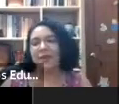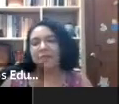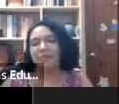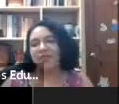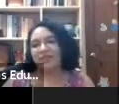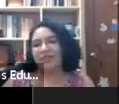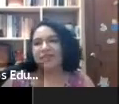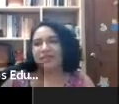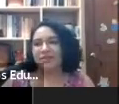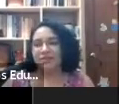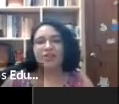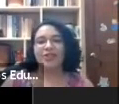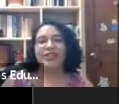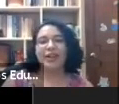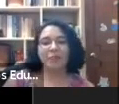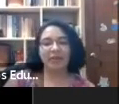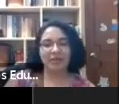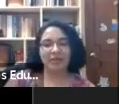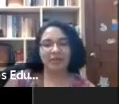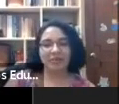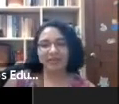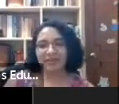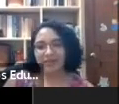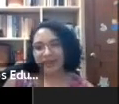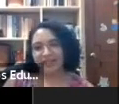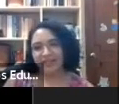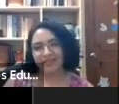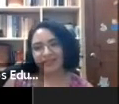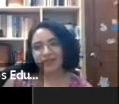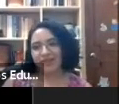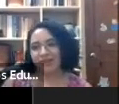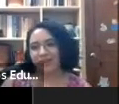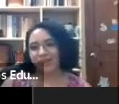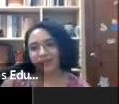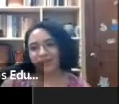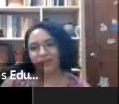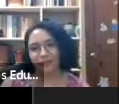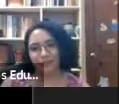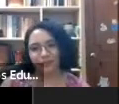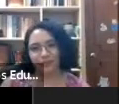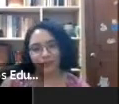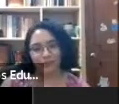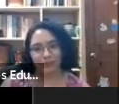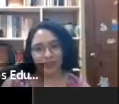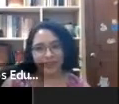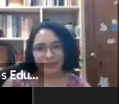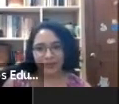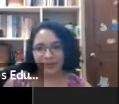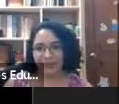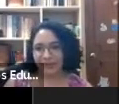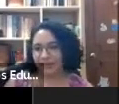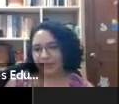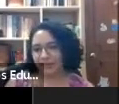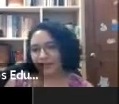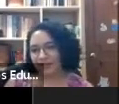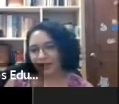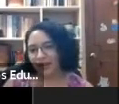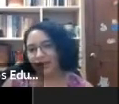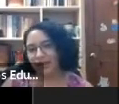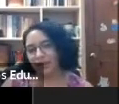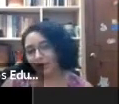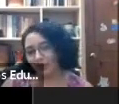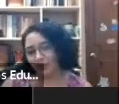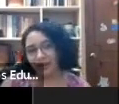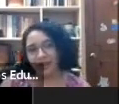¿no? Todas esas, eh, todo ese, todo ese acompañamiento que has tenido a lo largo de toda tu, tu, tu trayectoria tan interesante,